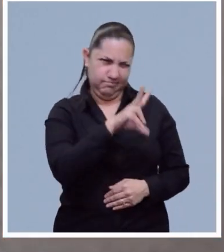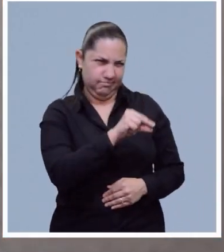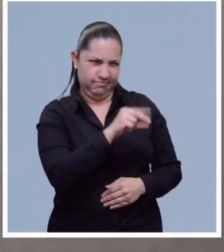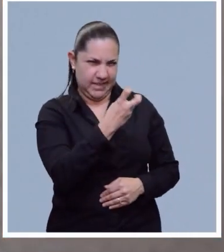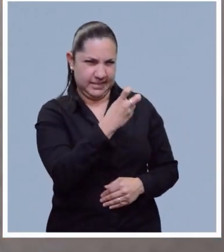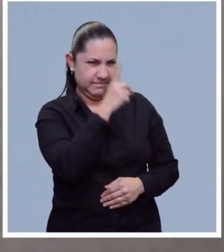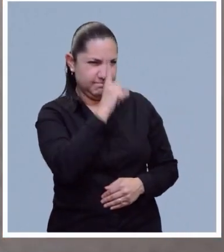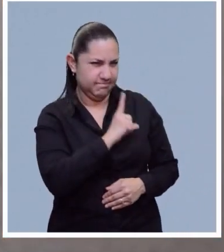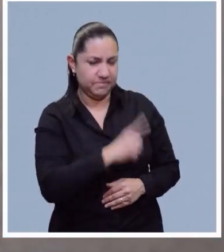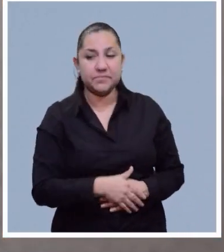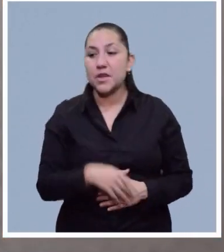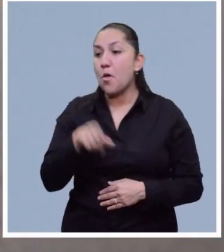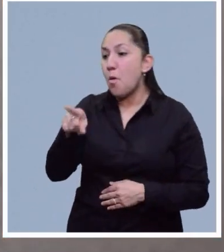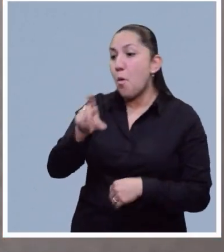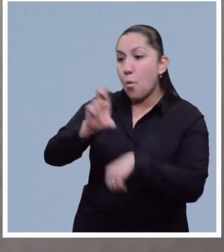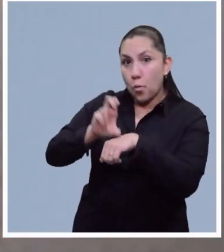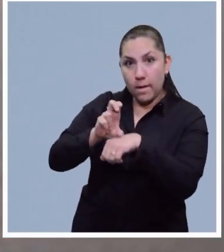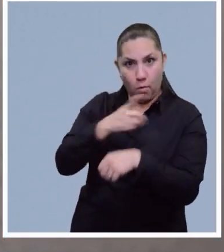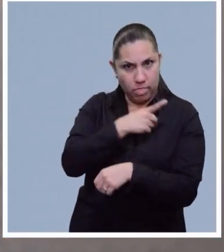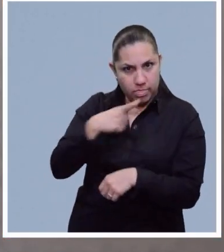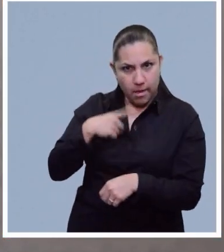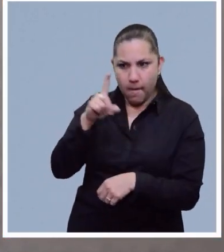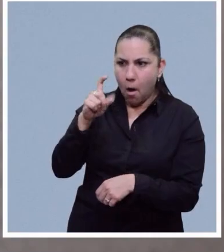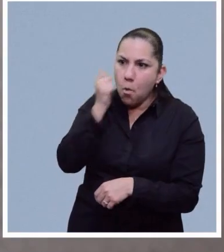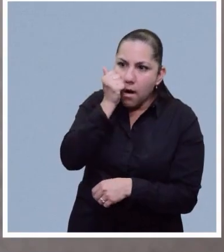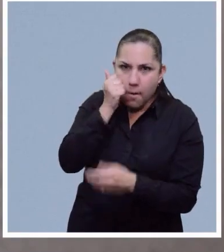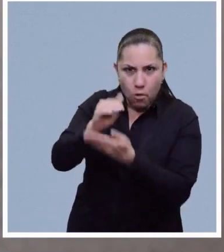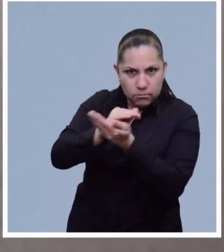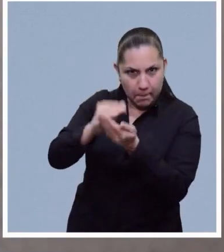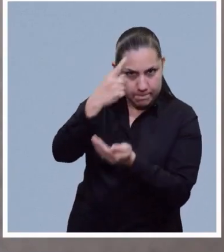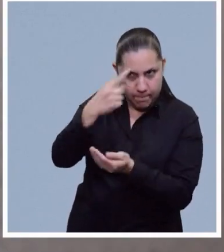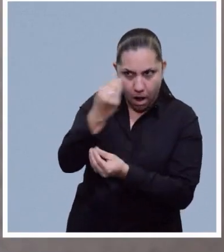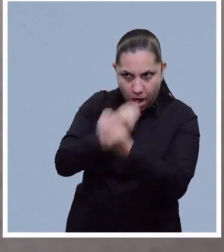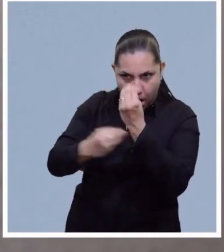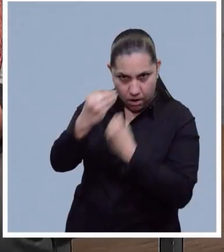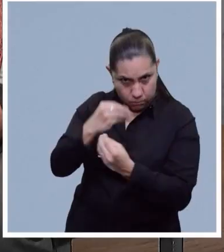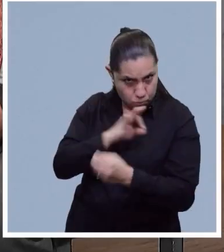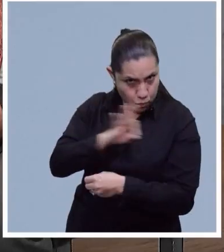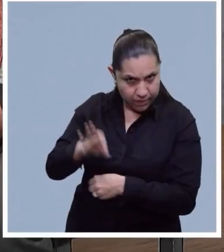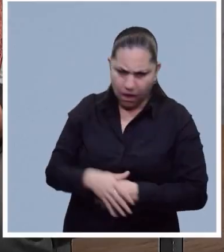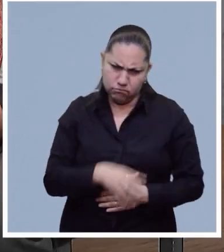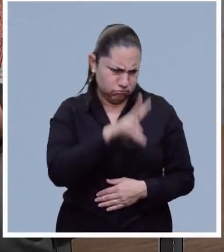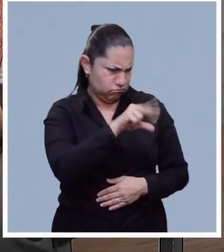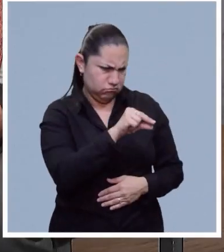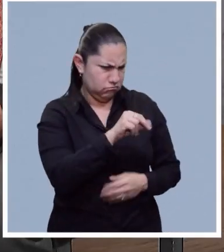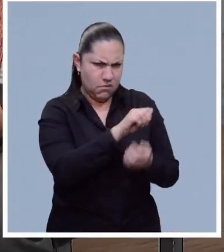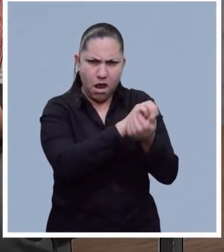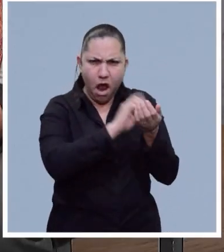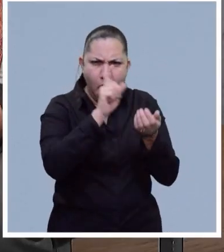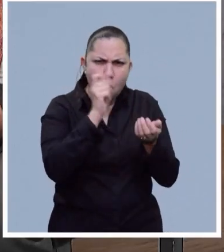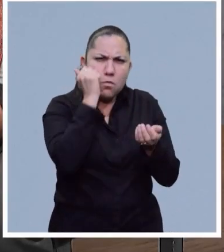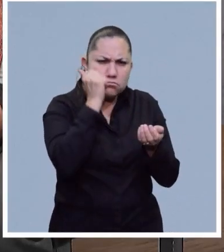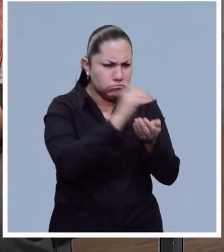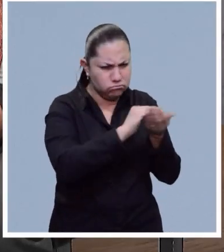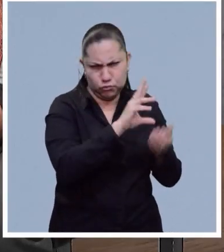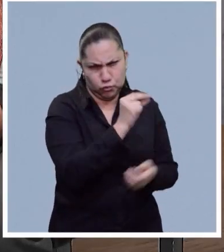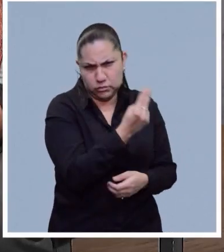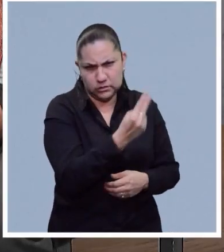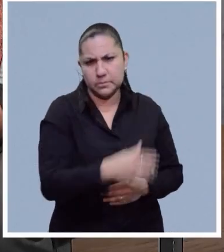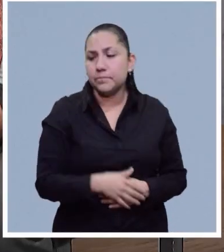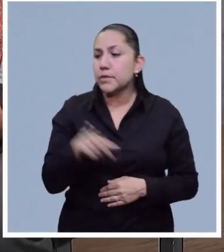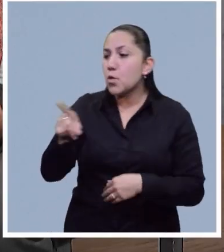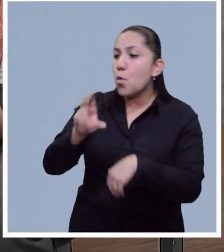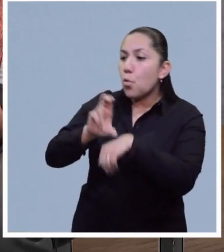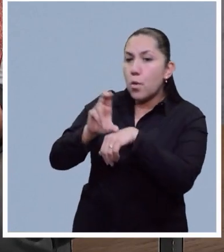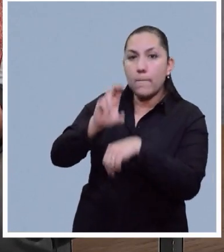¿El huevo se debe lavar para consumirlo? Falso, no se debe lavar. ¿Los huevos orgánicos son mejores porque estos no